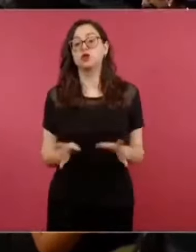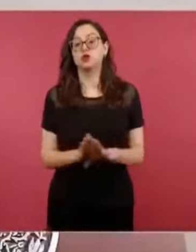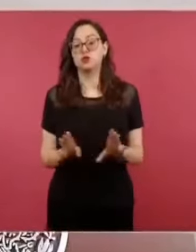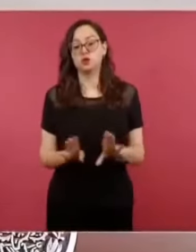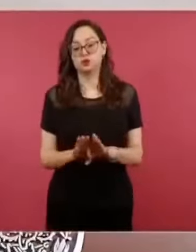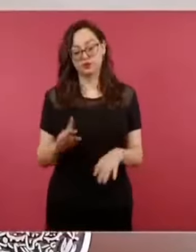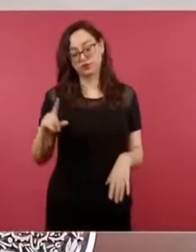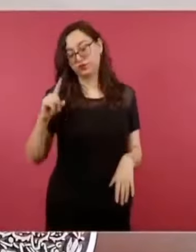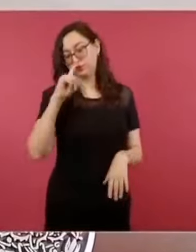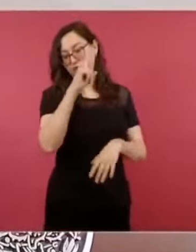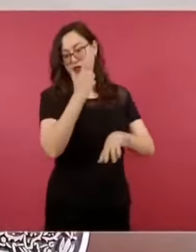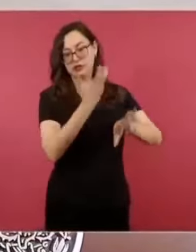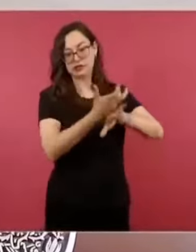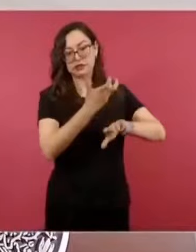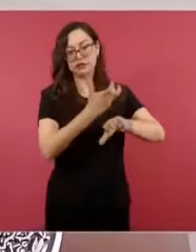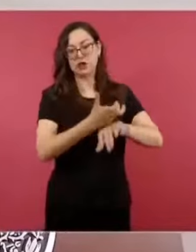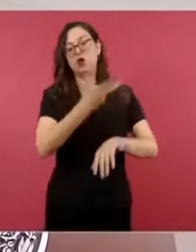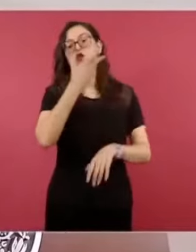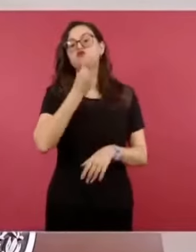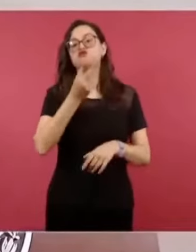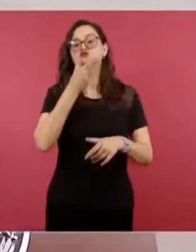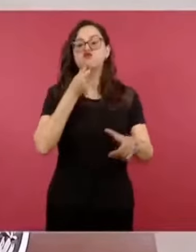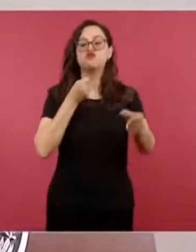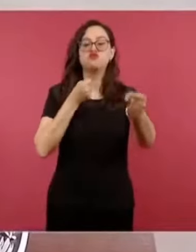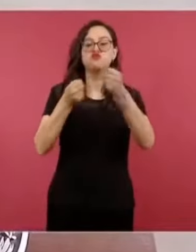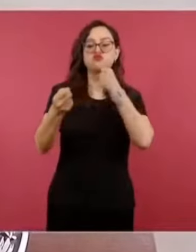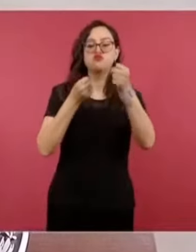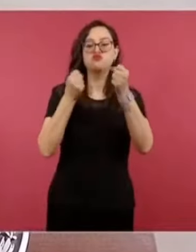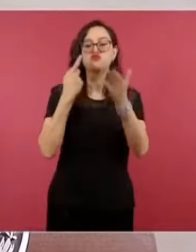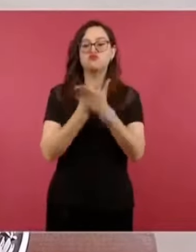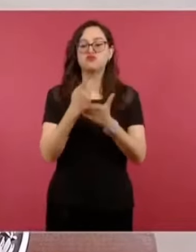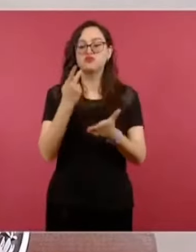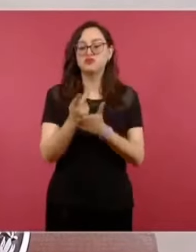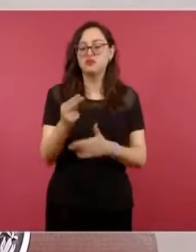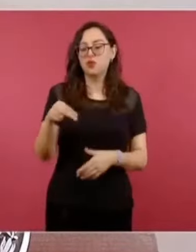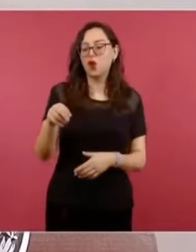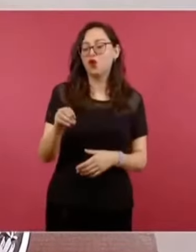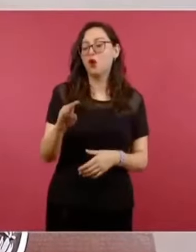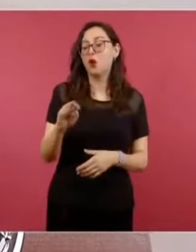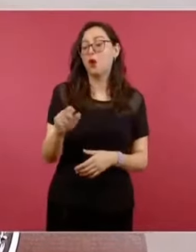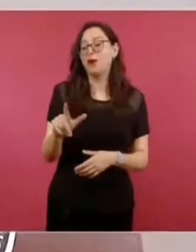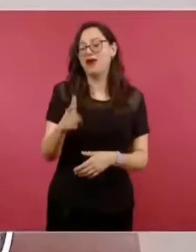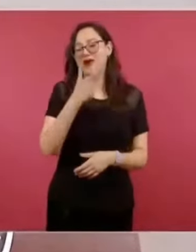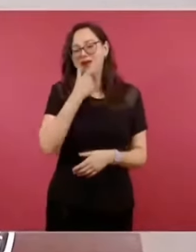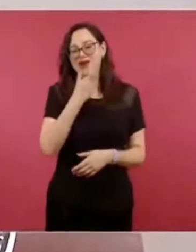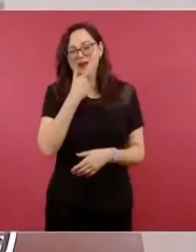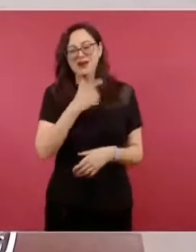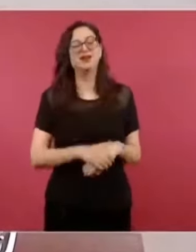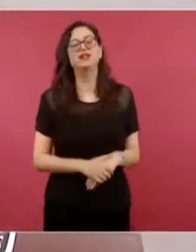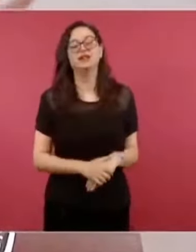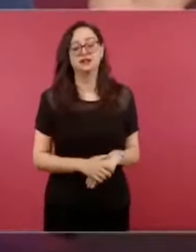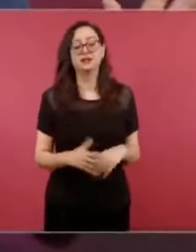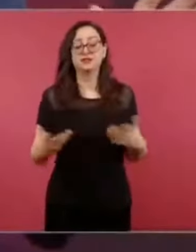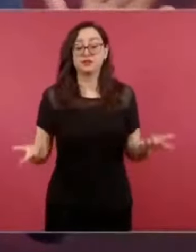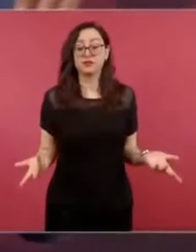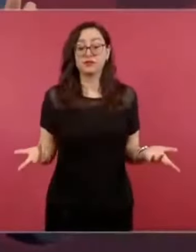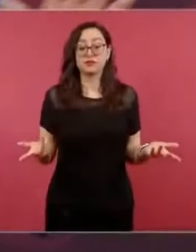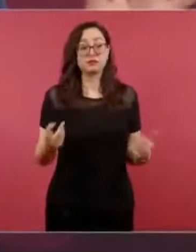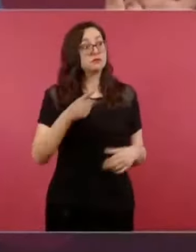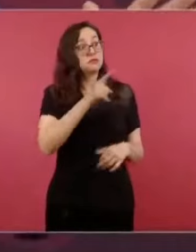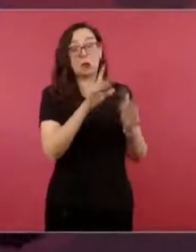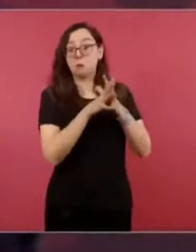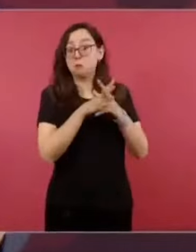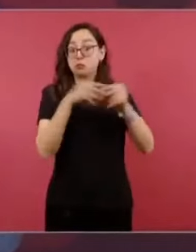premio Nobel del periodismo, que ya no hemos vuelto a saber